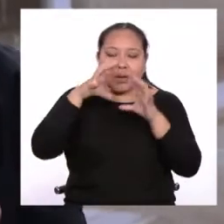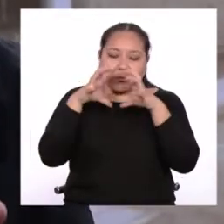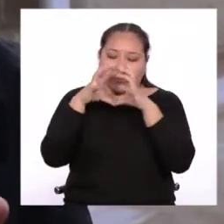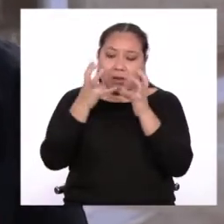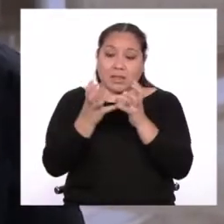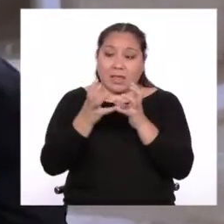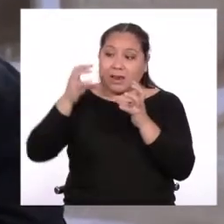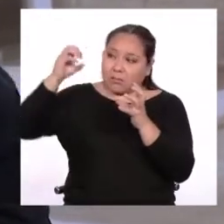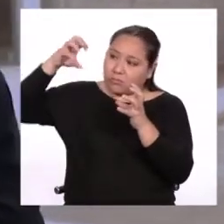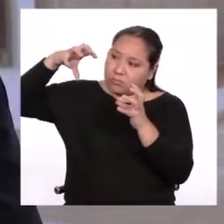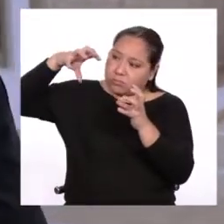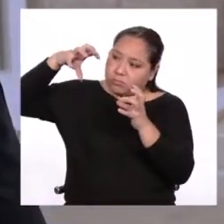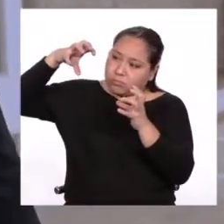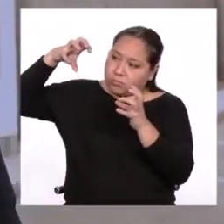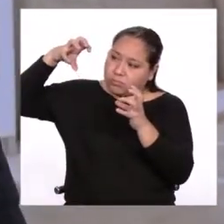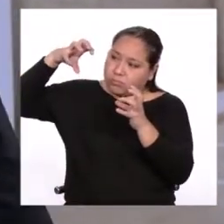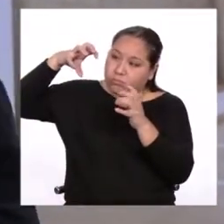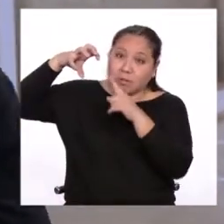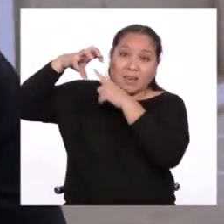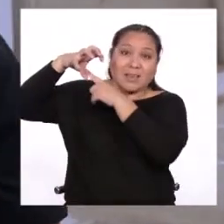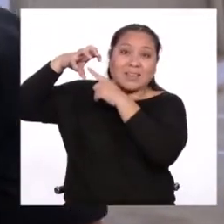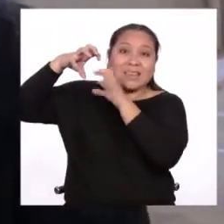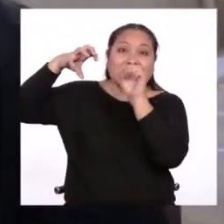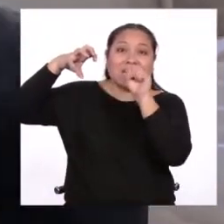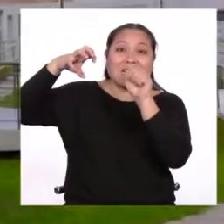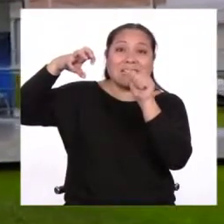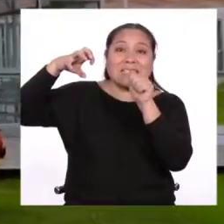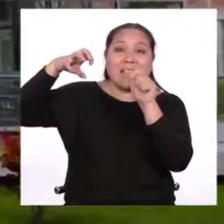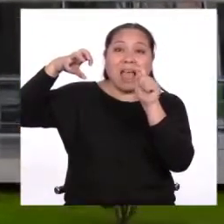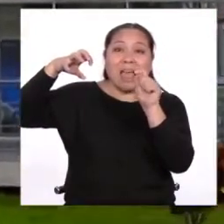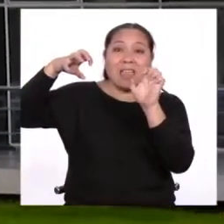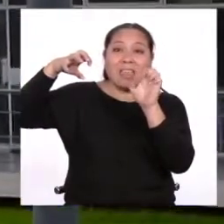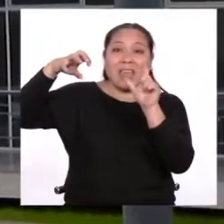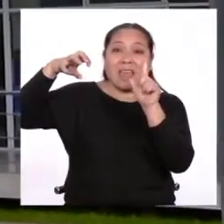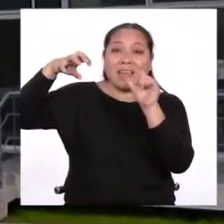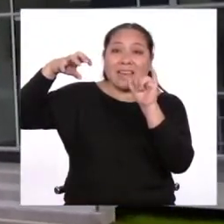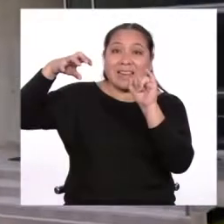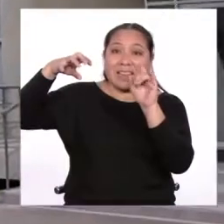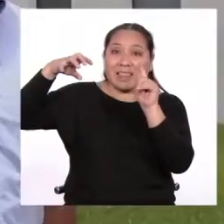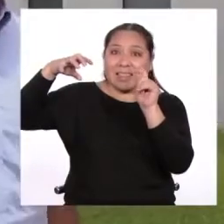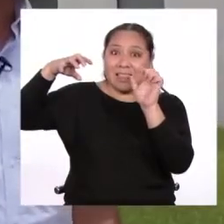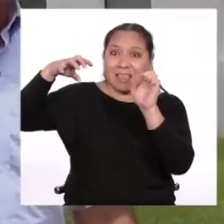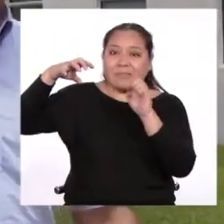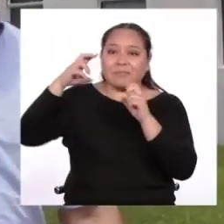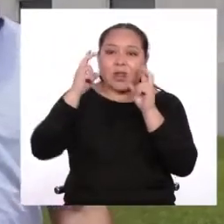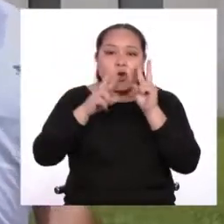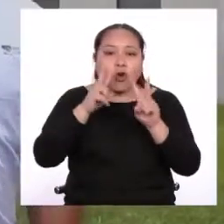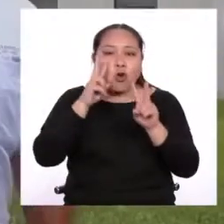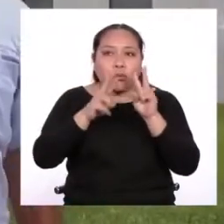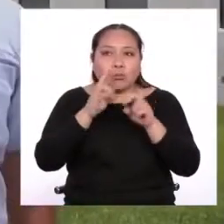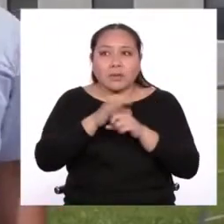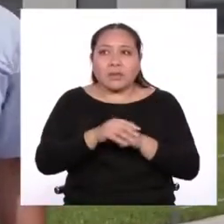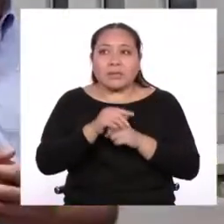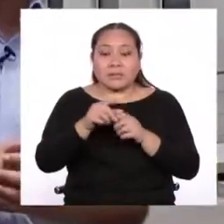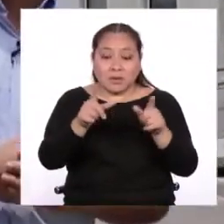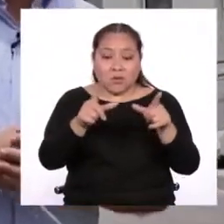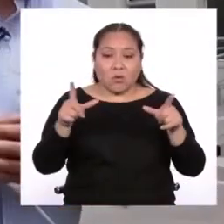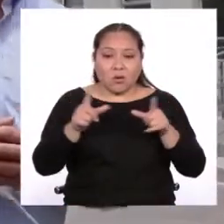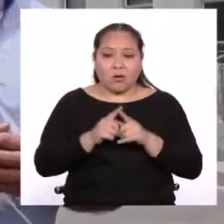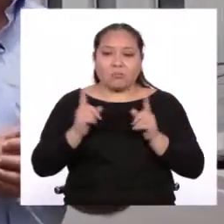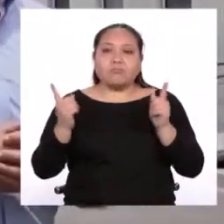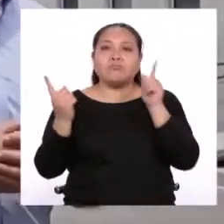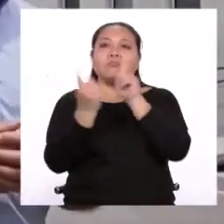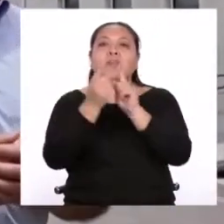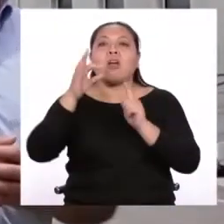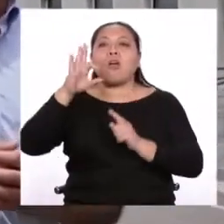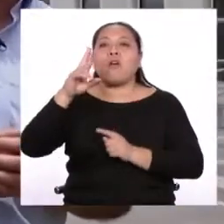Perú. Así que vamos a entrar y vamos a conocer un poquito más. Y para conocer las instalaciones me encontré con Freddy Calle. Él es el